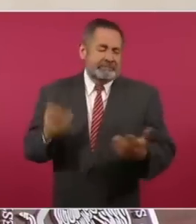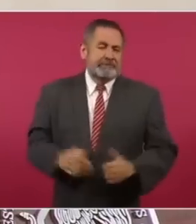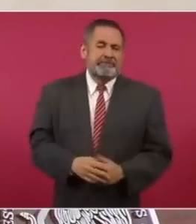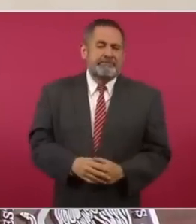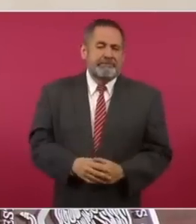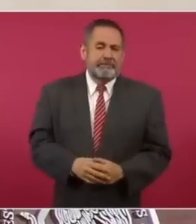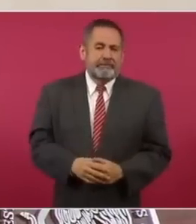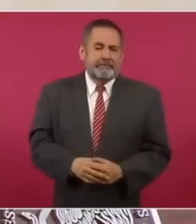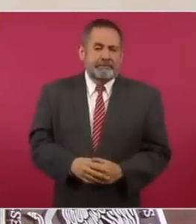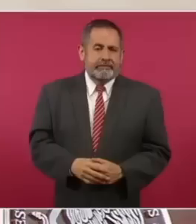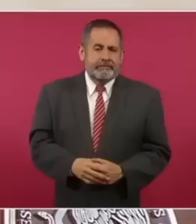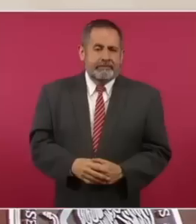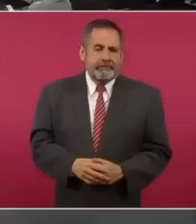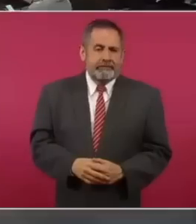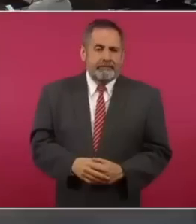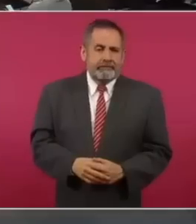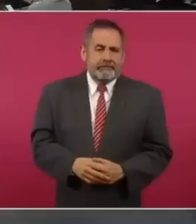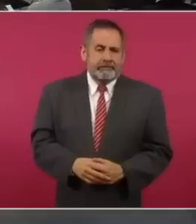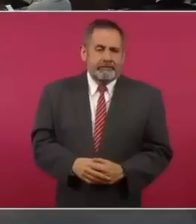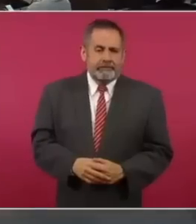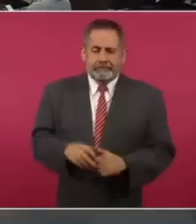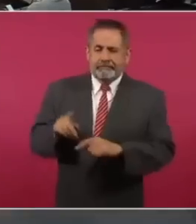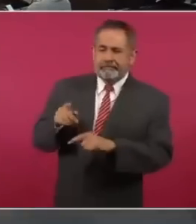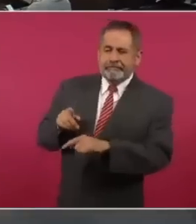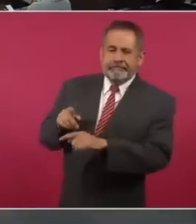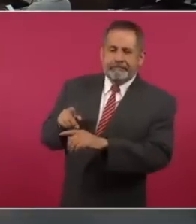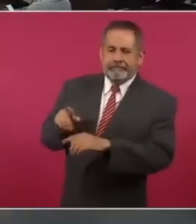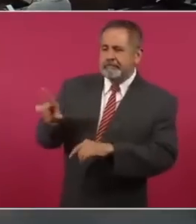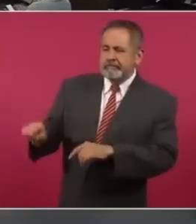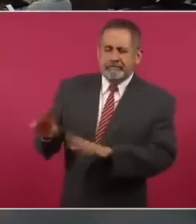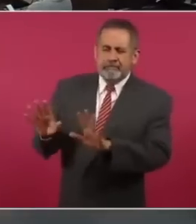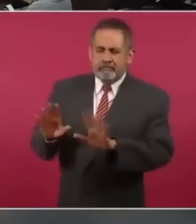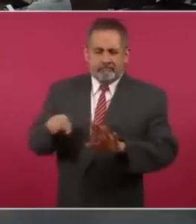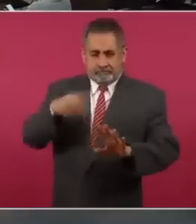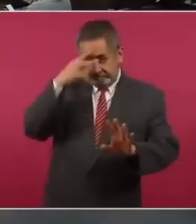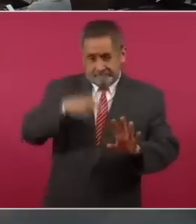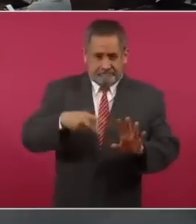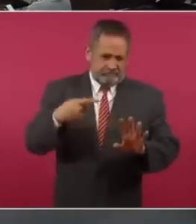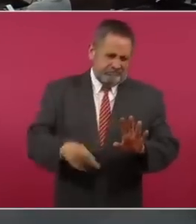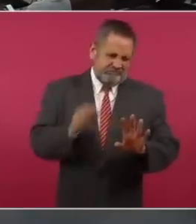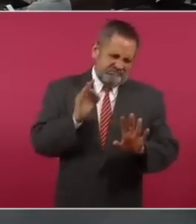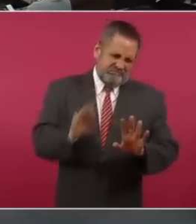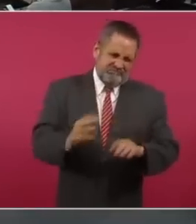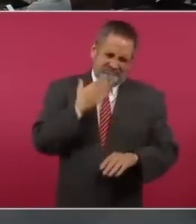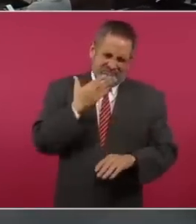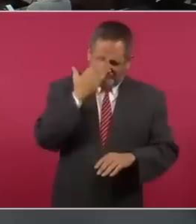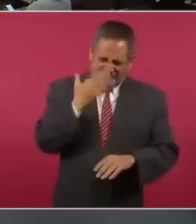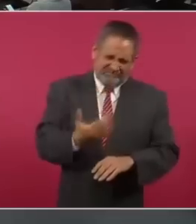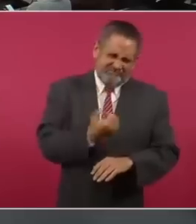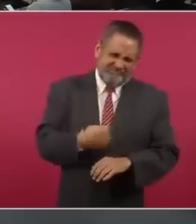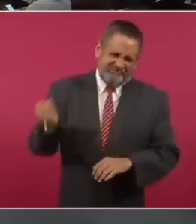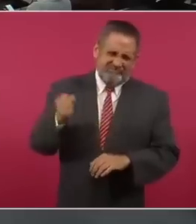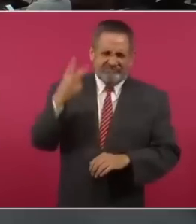Ahora sí, sí, herir susceptibilidades, sin celos ni sentimientos,